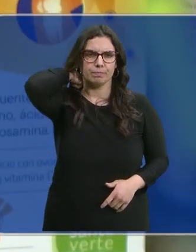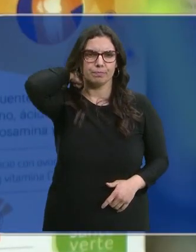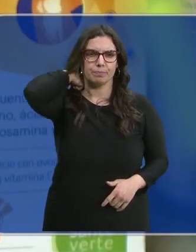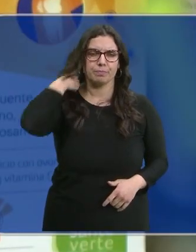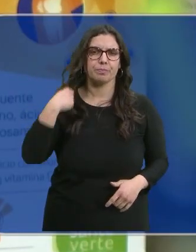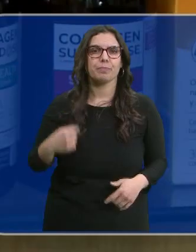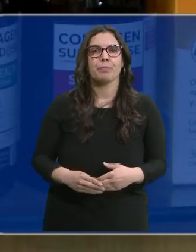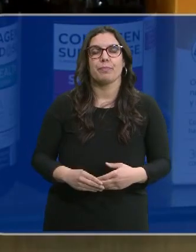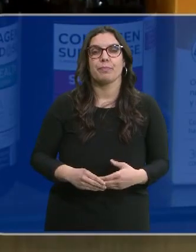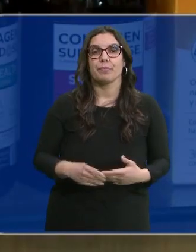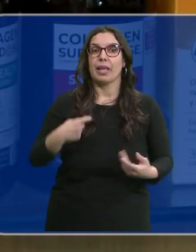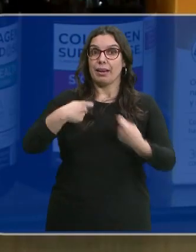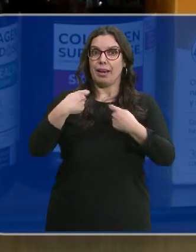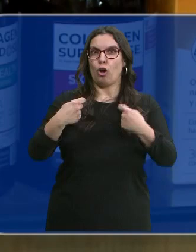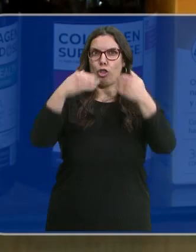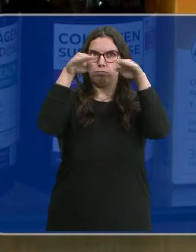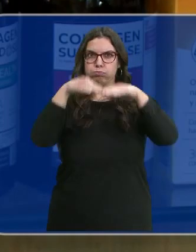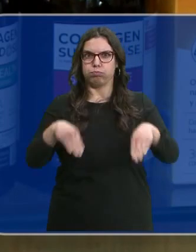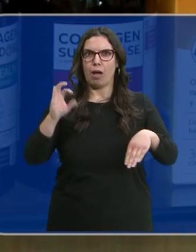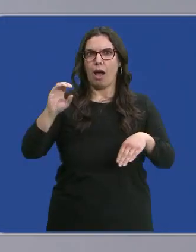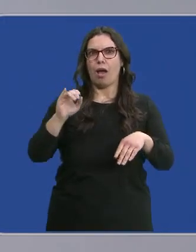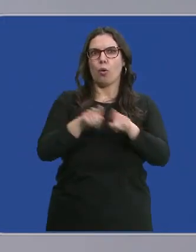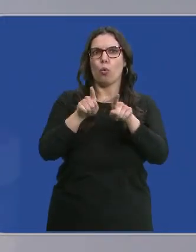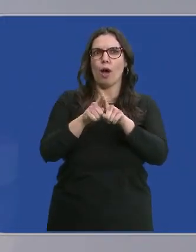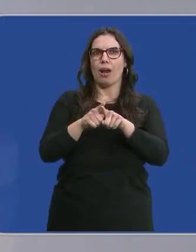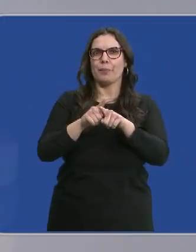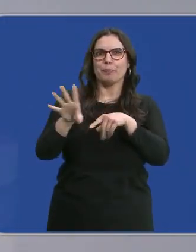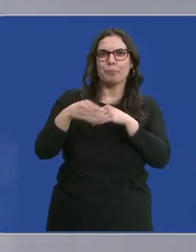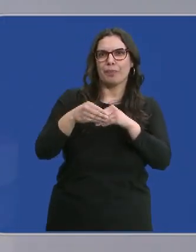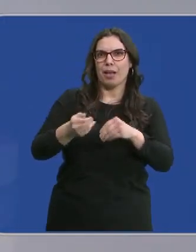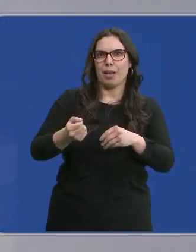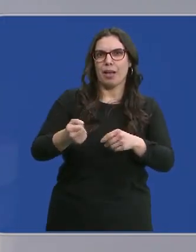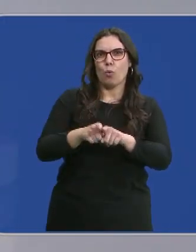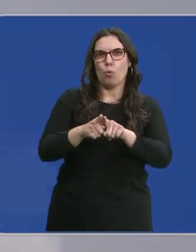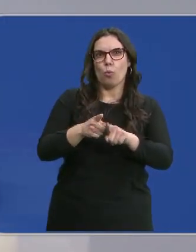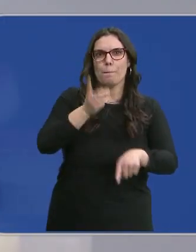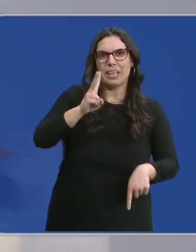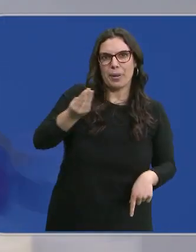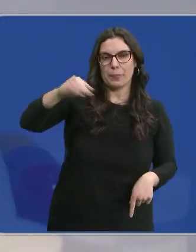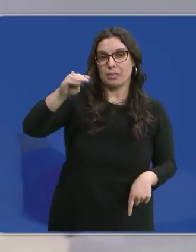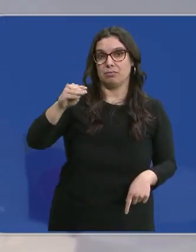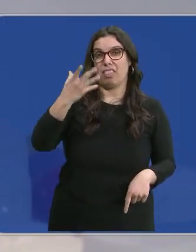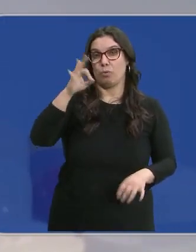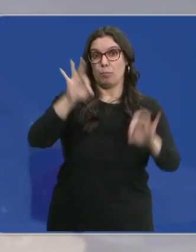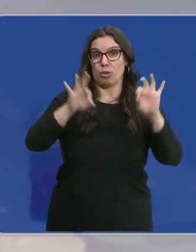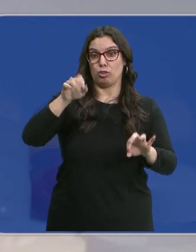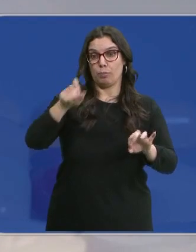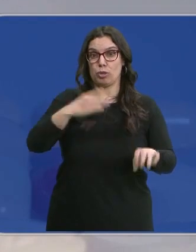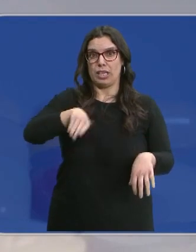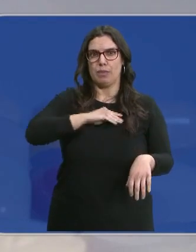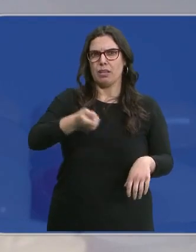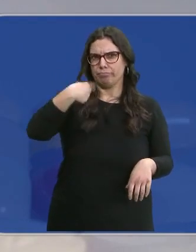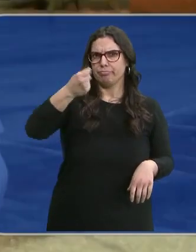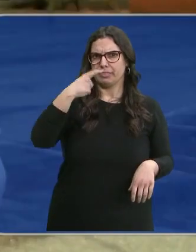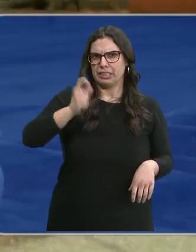Las estanterías de muchos negocios están llenas de complementos vitamínicos. Casi la mitad de la población en España los